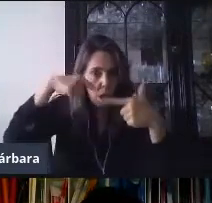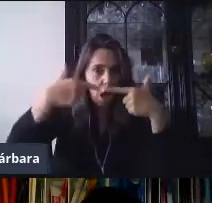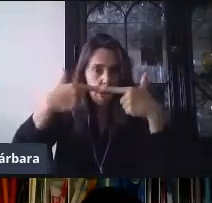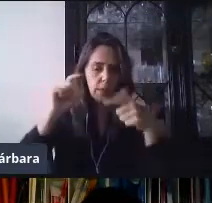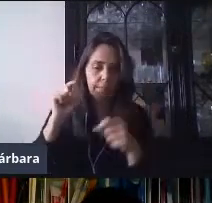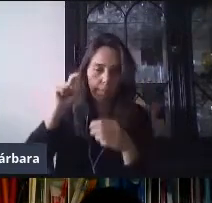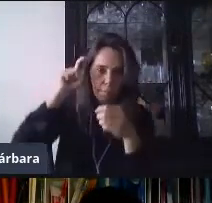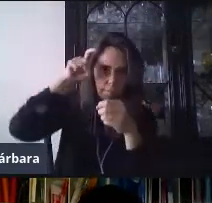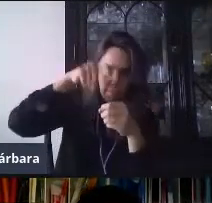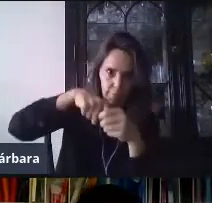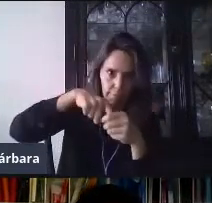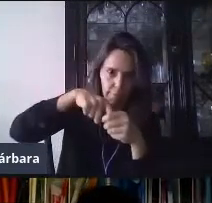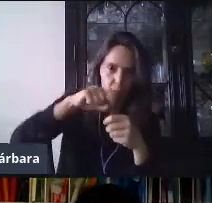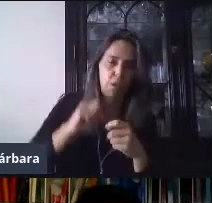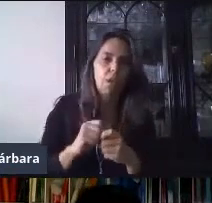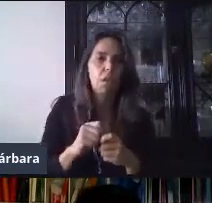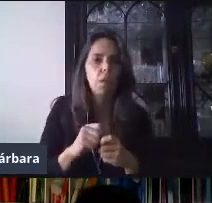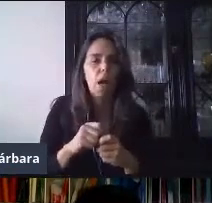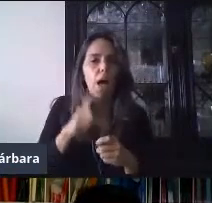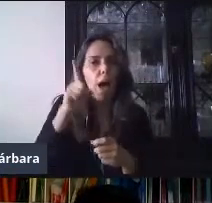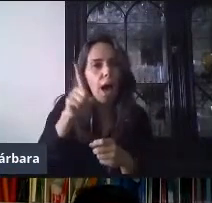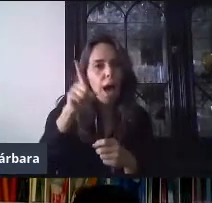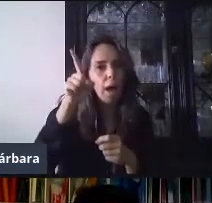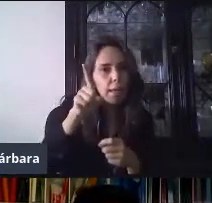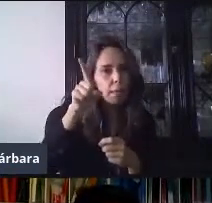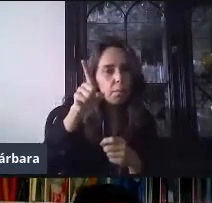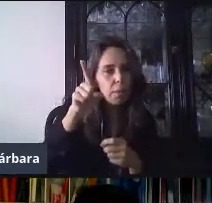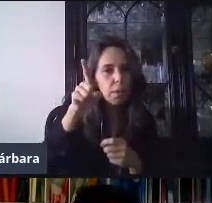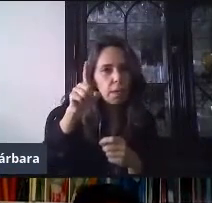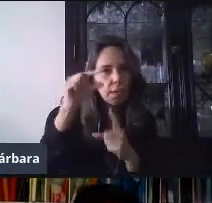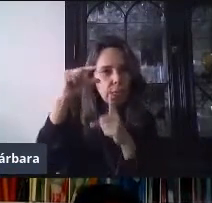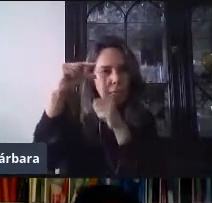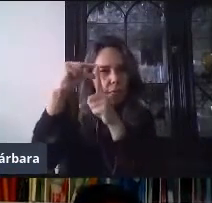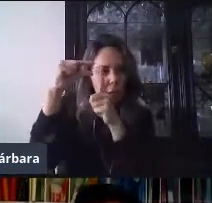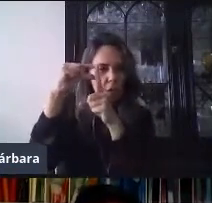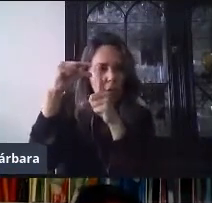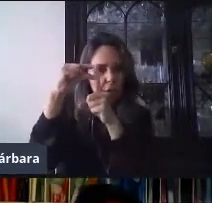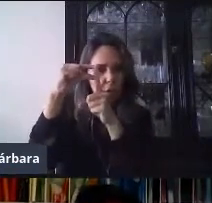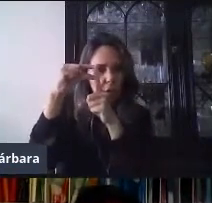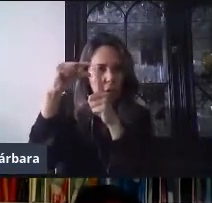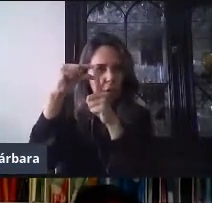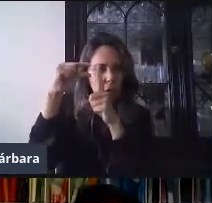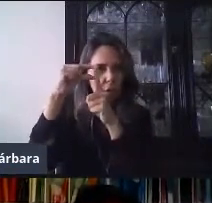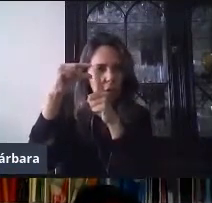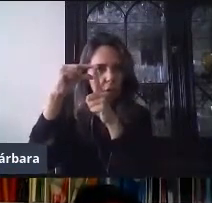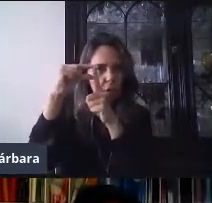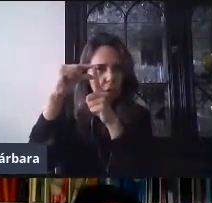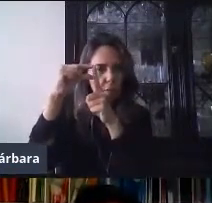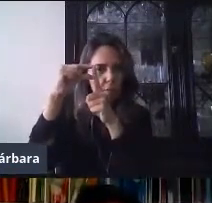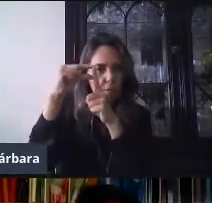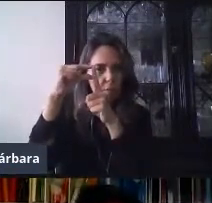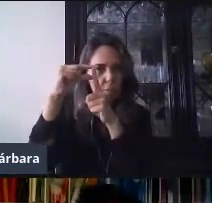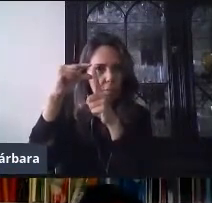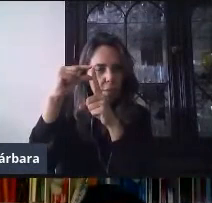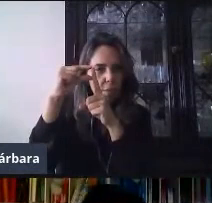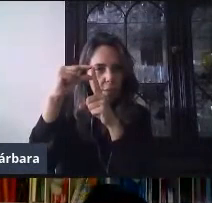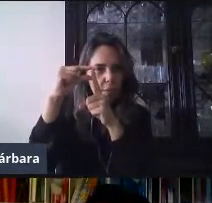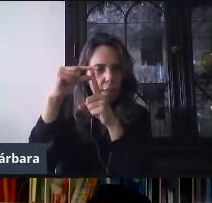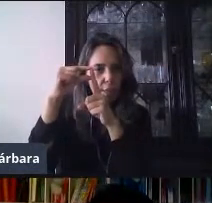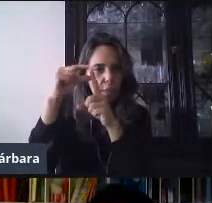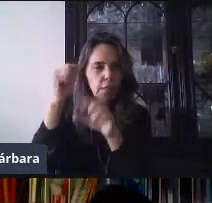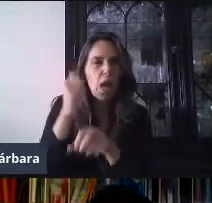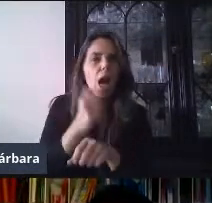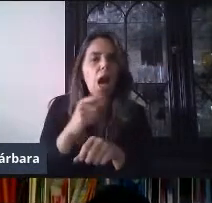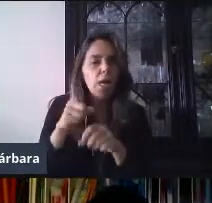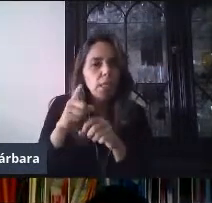.com y el del lado derecho superior, en esta parte, nos va a aparecer un botón azul que nos va a aparecer